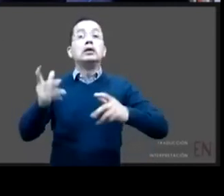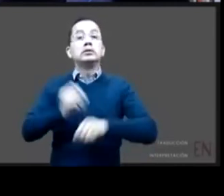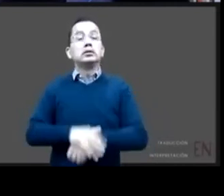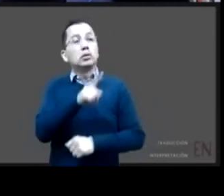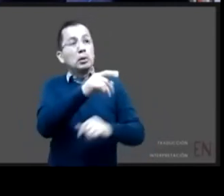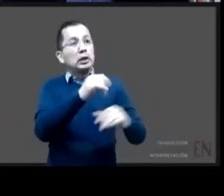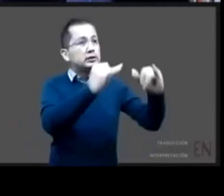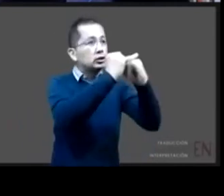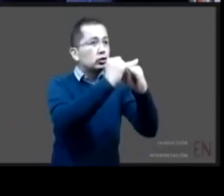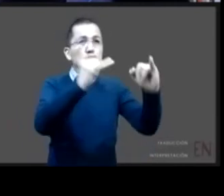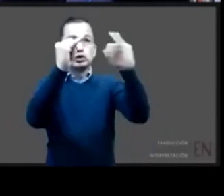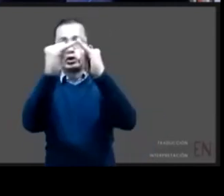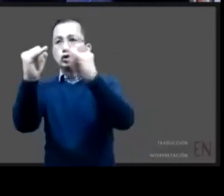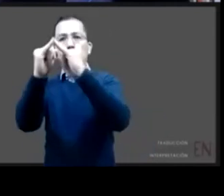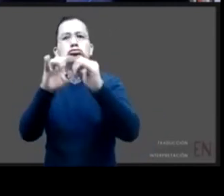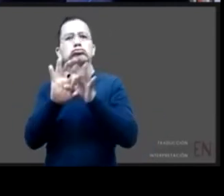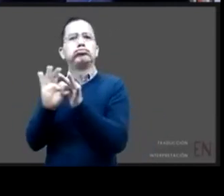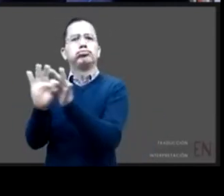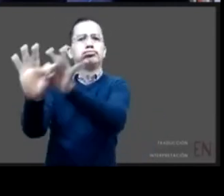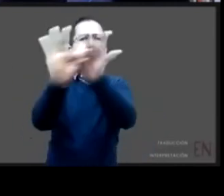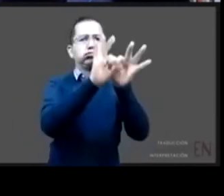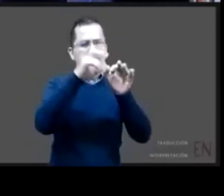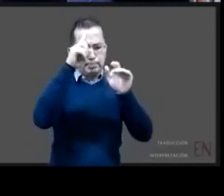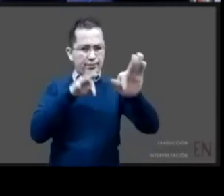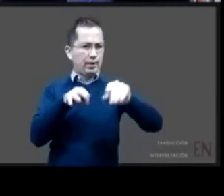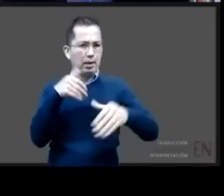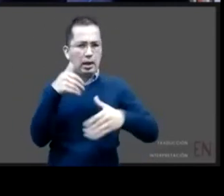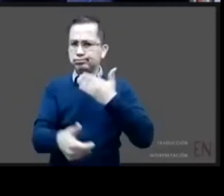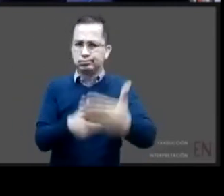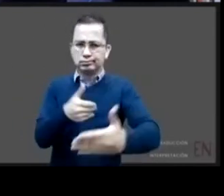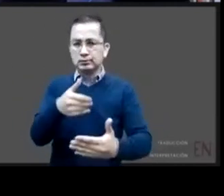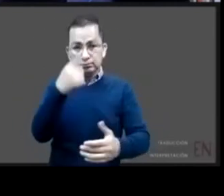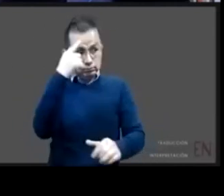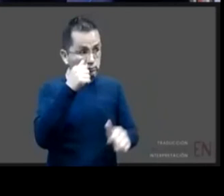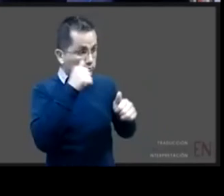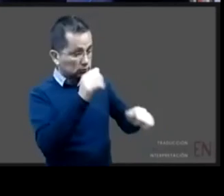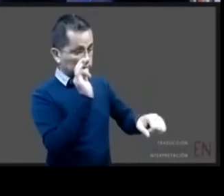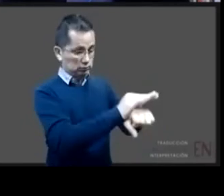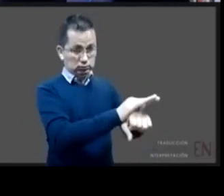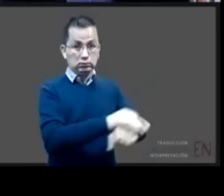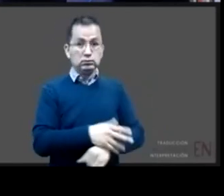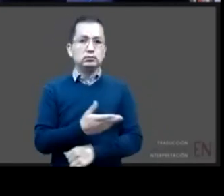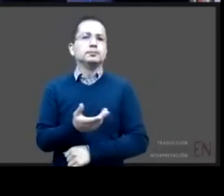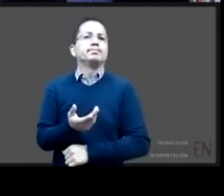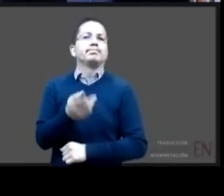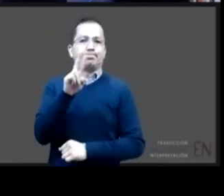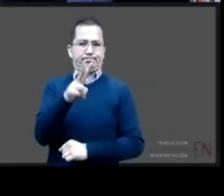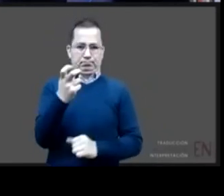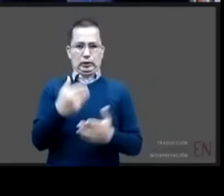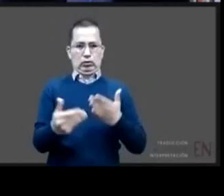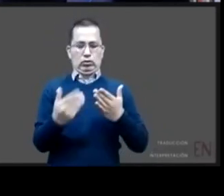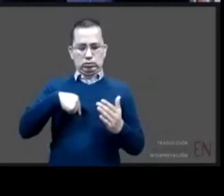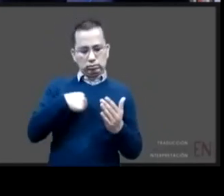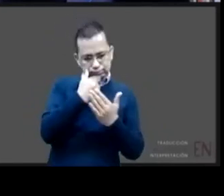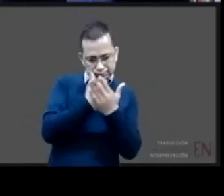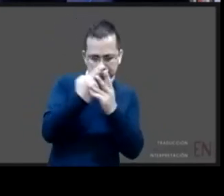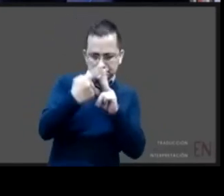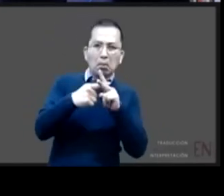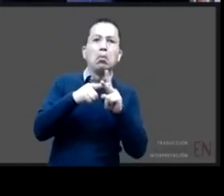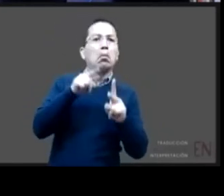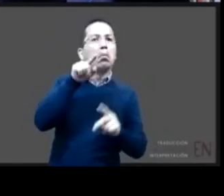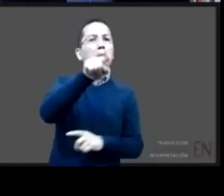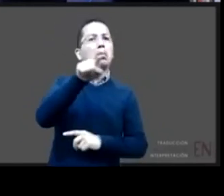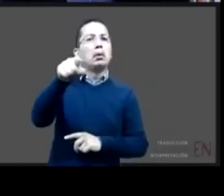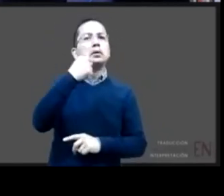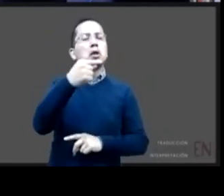si se garantizan estos derechos y los números nos los están marcando muy claro la segunda vertiente tiene que ver con